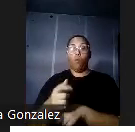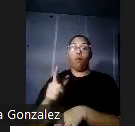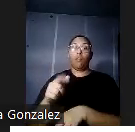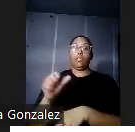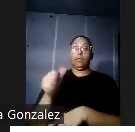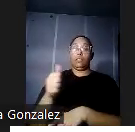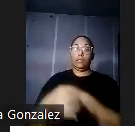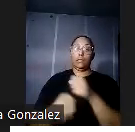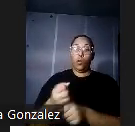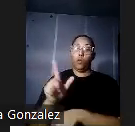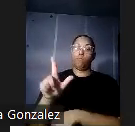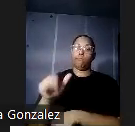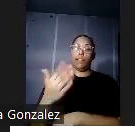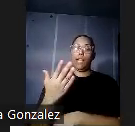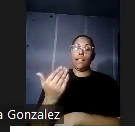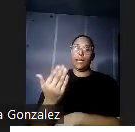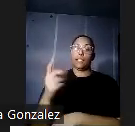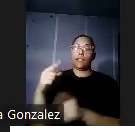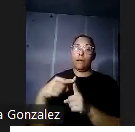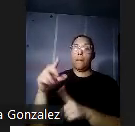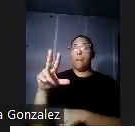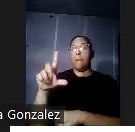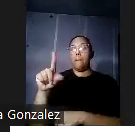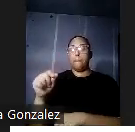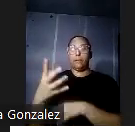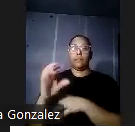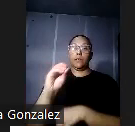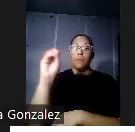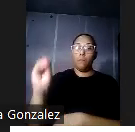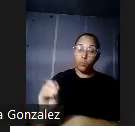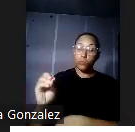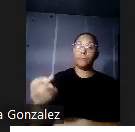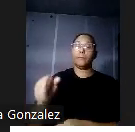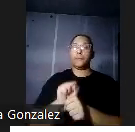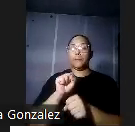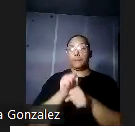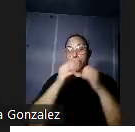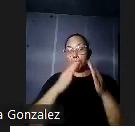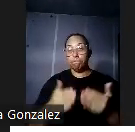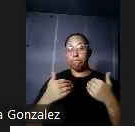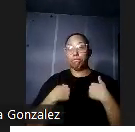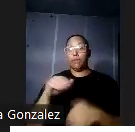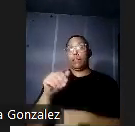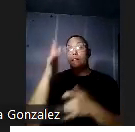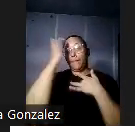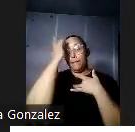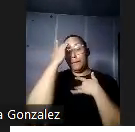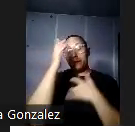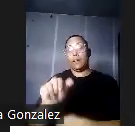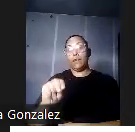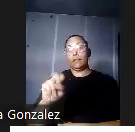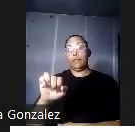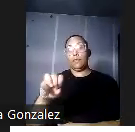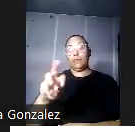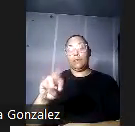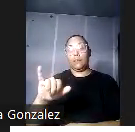15% al 20% de los trabajadores padecieron de anemia como resultado de este declive